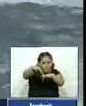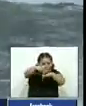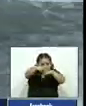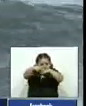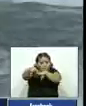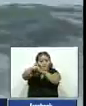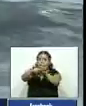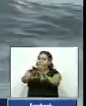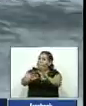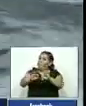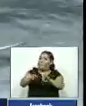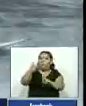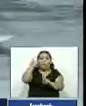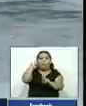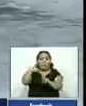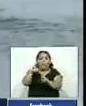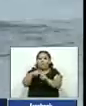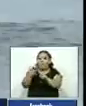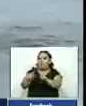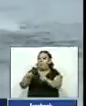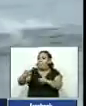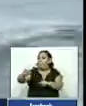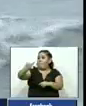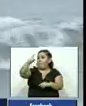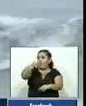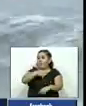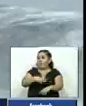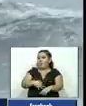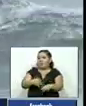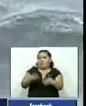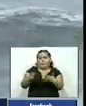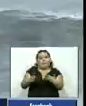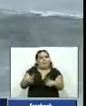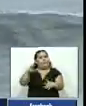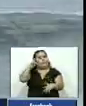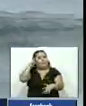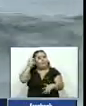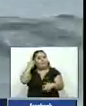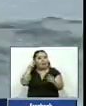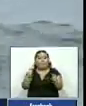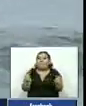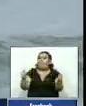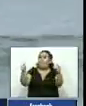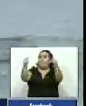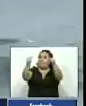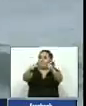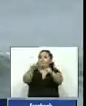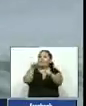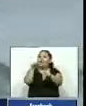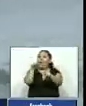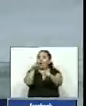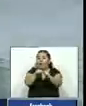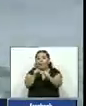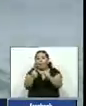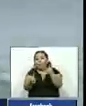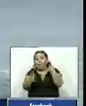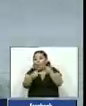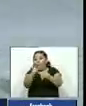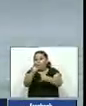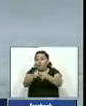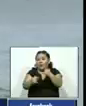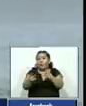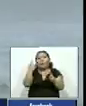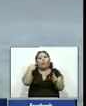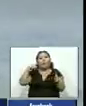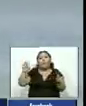intento Alvarado clasificó en el primer lugar y ya tiene amarrado un boleto a las semifinales donde peleará el boleto a la final contra